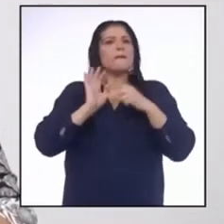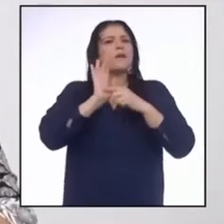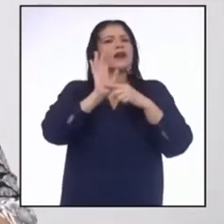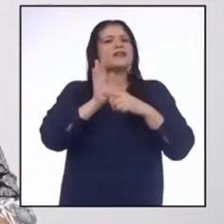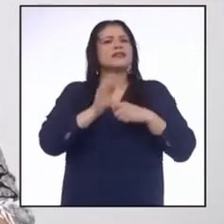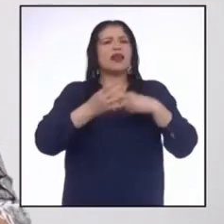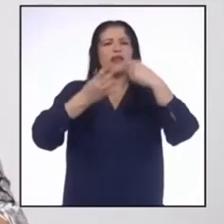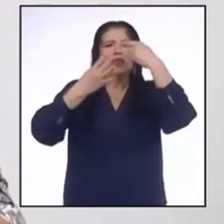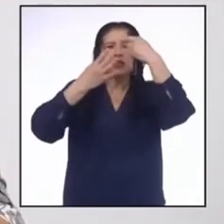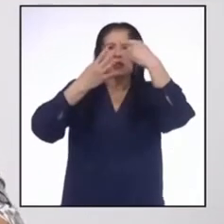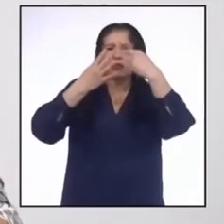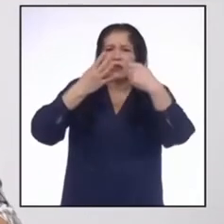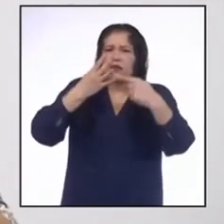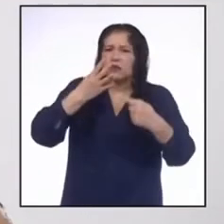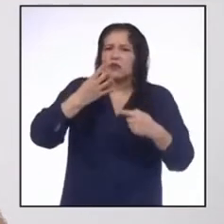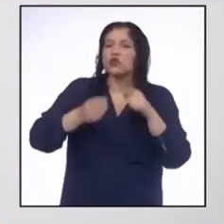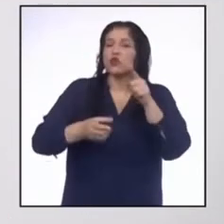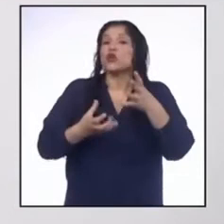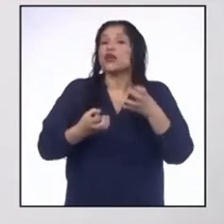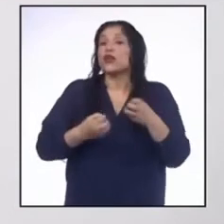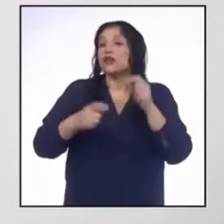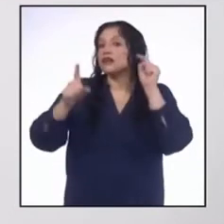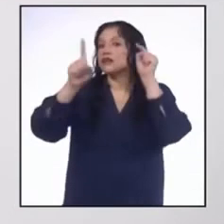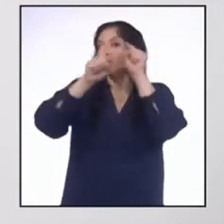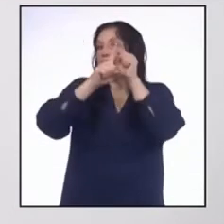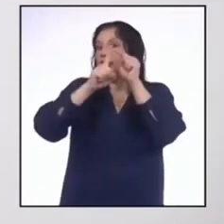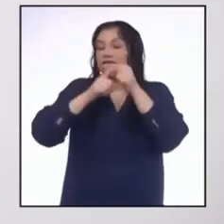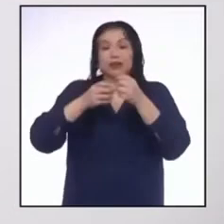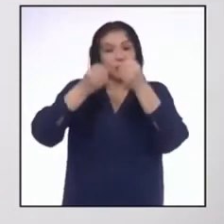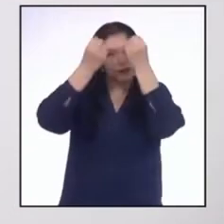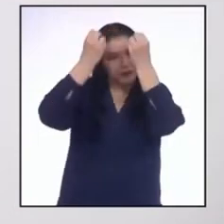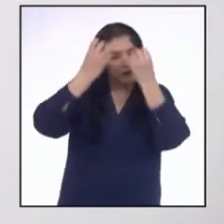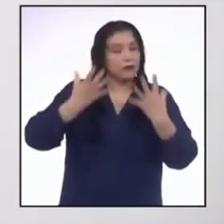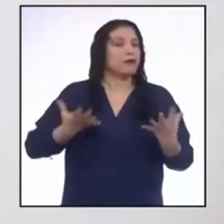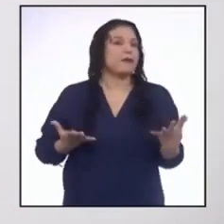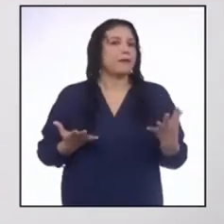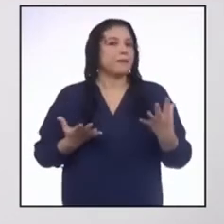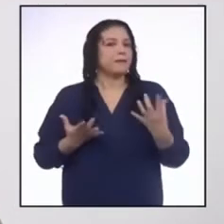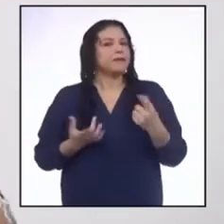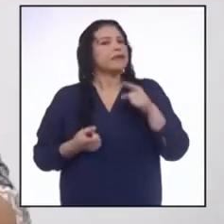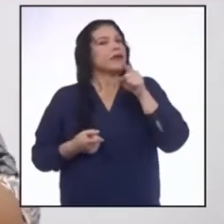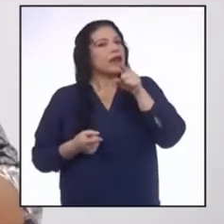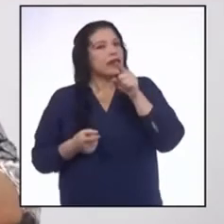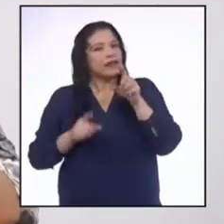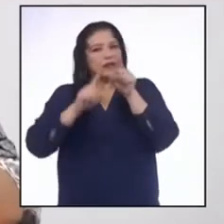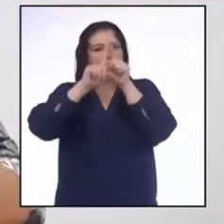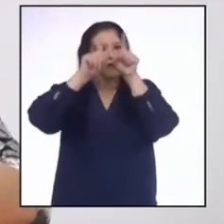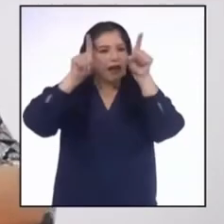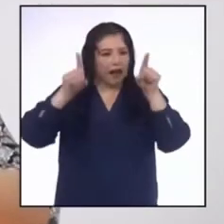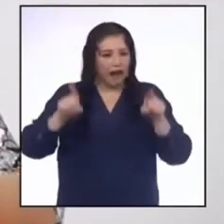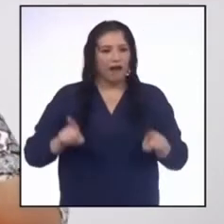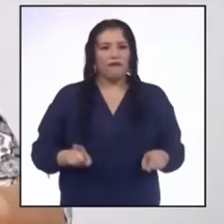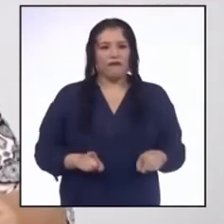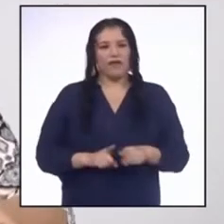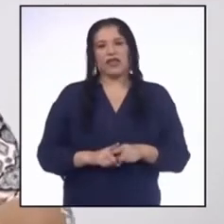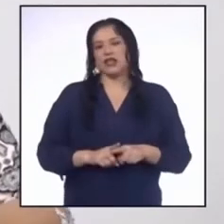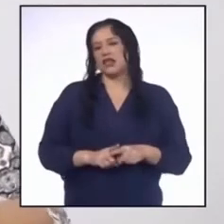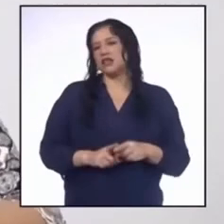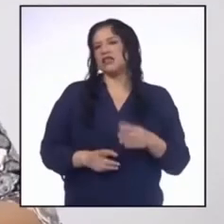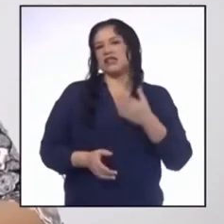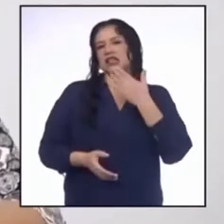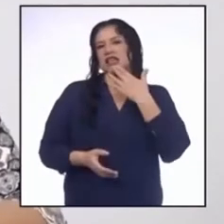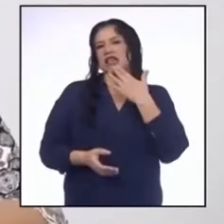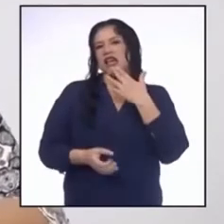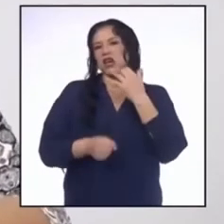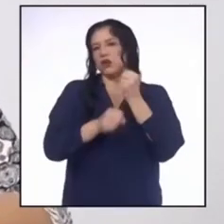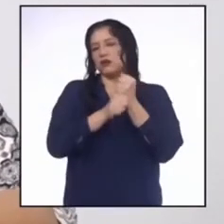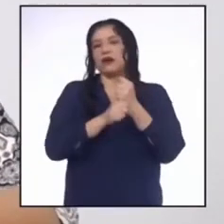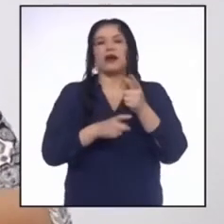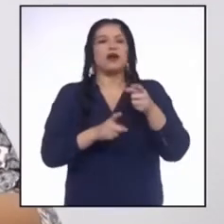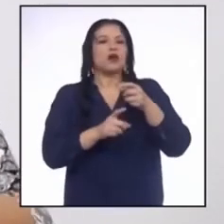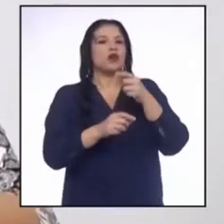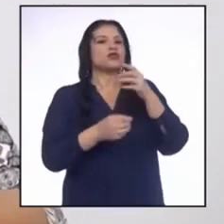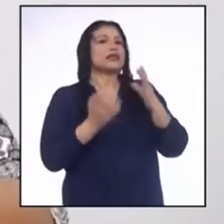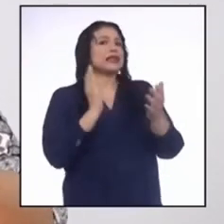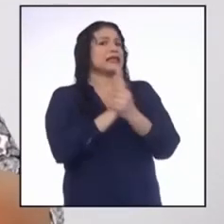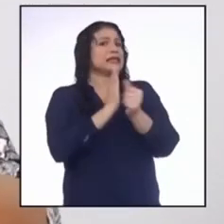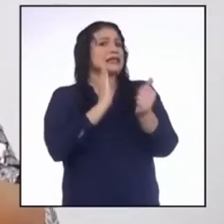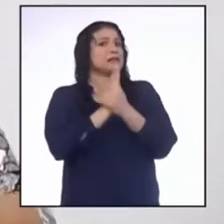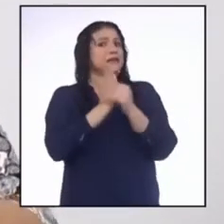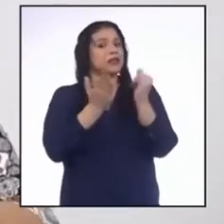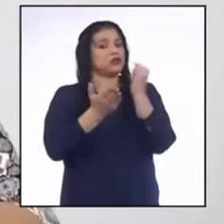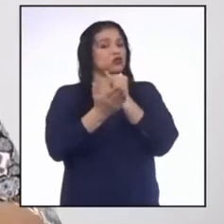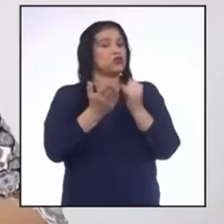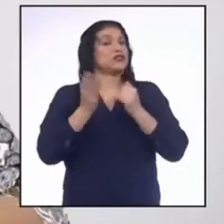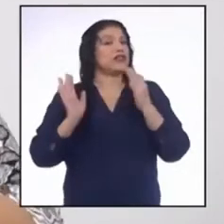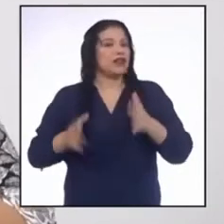necesitar más información. Generalmente, ese tipo de afiches son trabajados por diseñadores y ellos